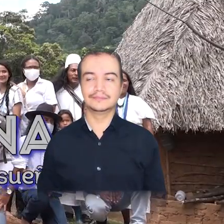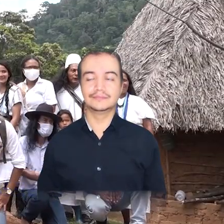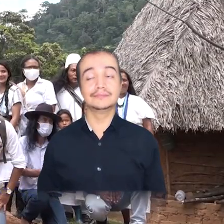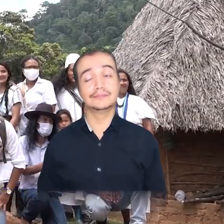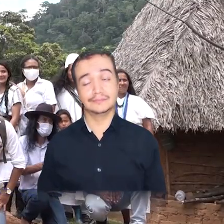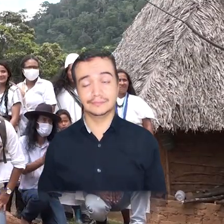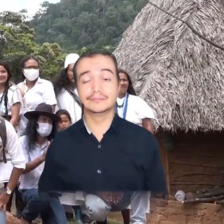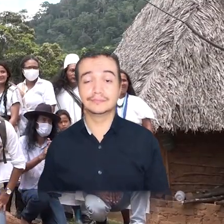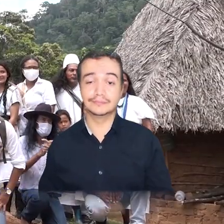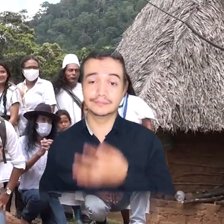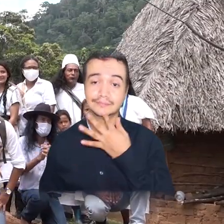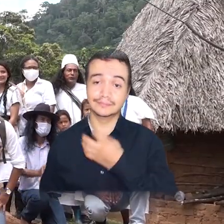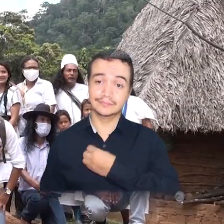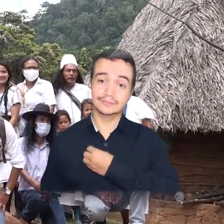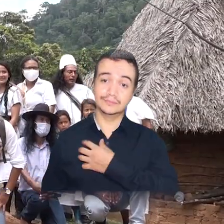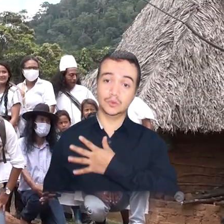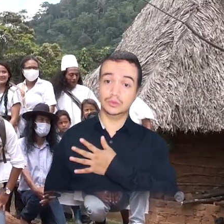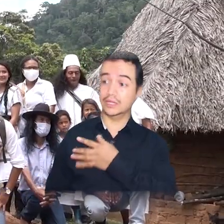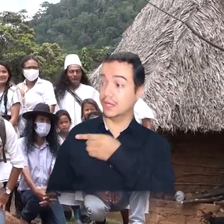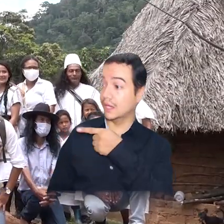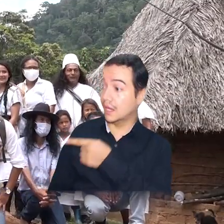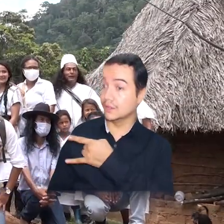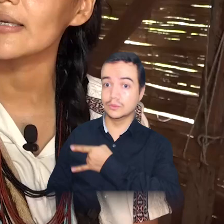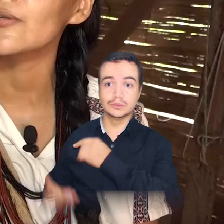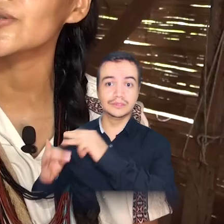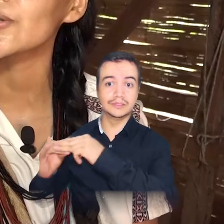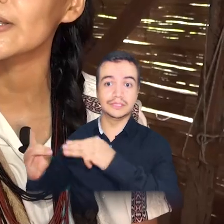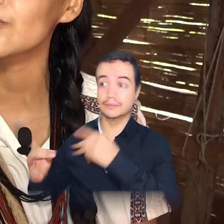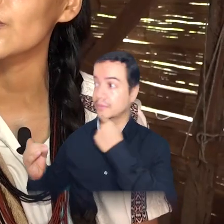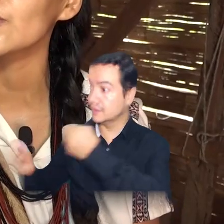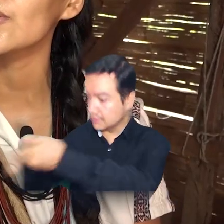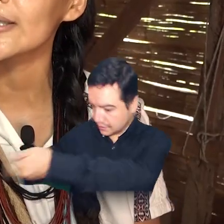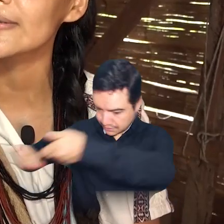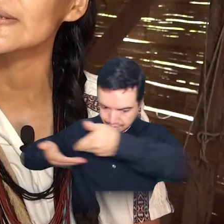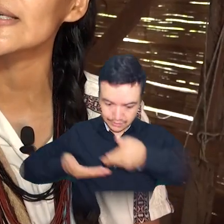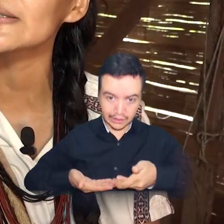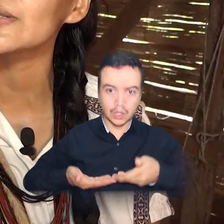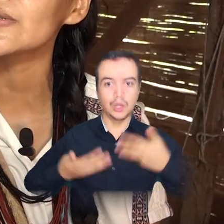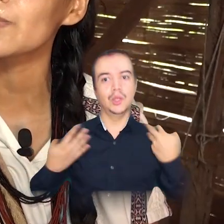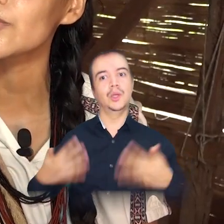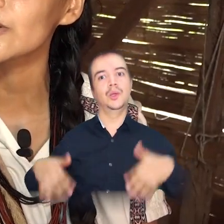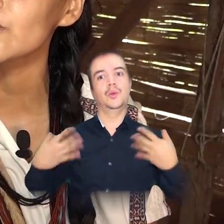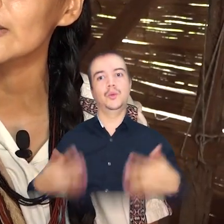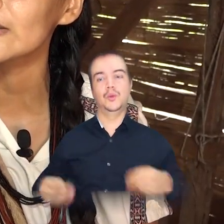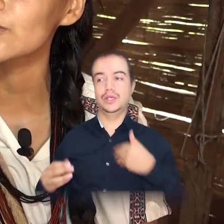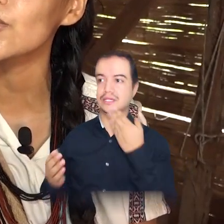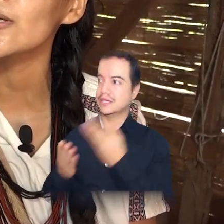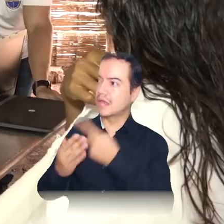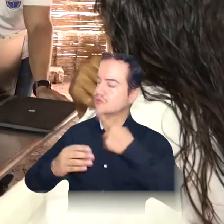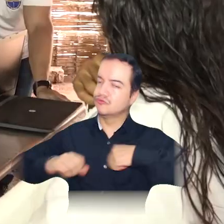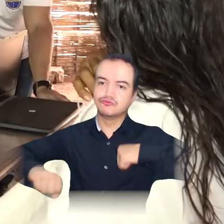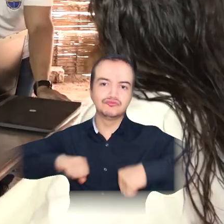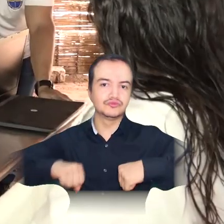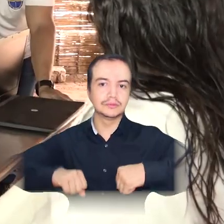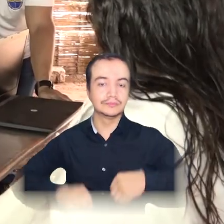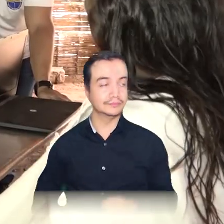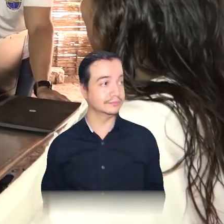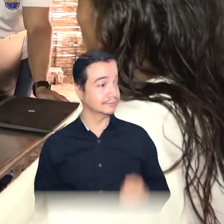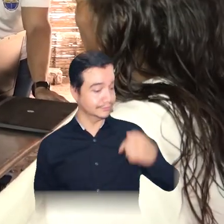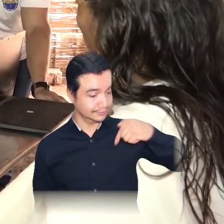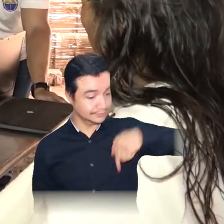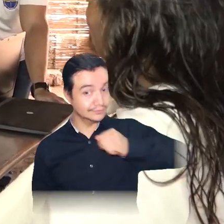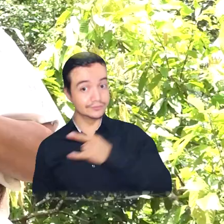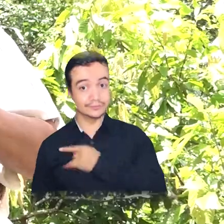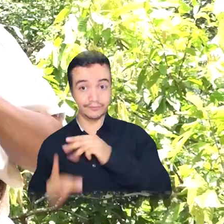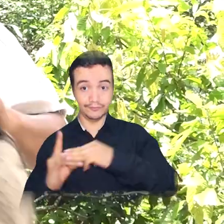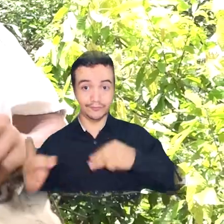Ha sido una oportunidad que la Universidad del Magdalena esté en nuestro territorio y que se esté haciendo este proceso de gestión. El compromiso que tiene la